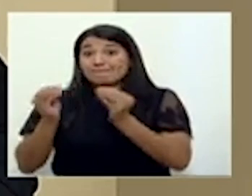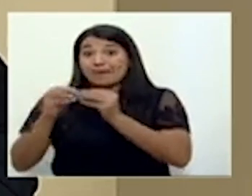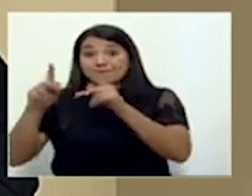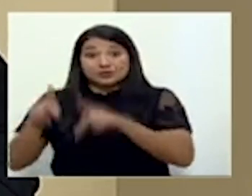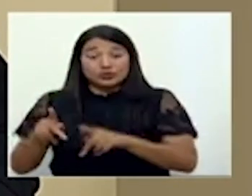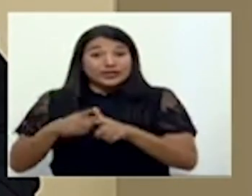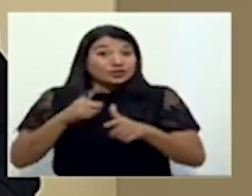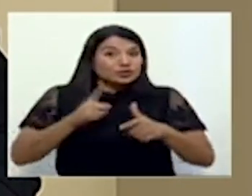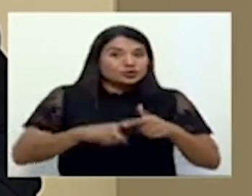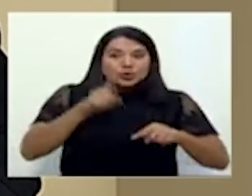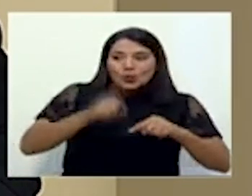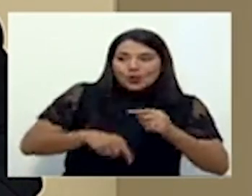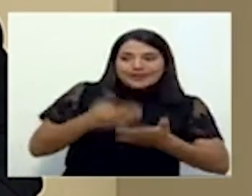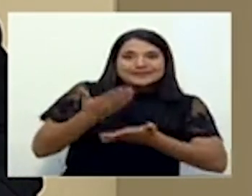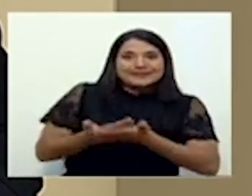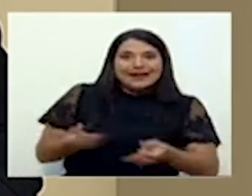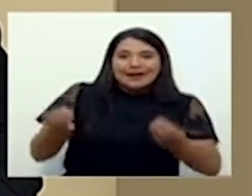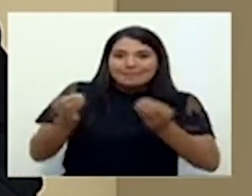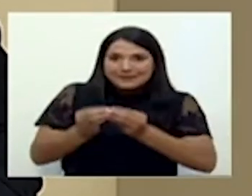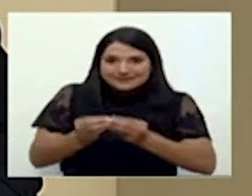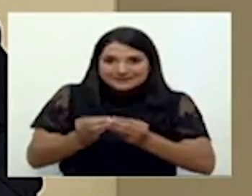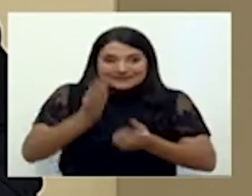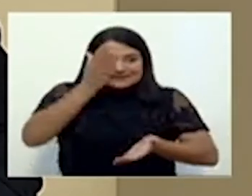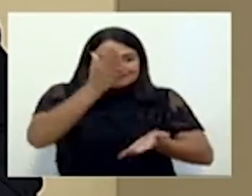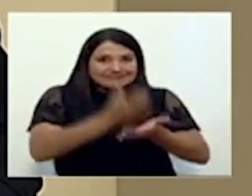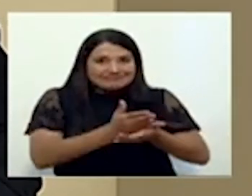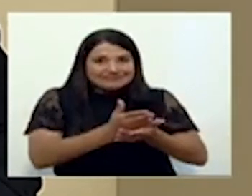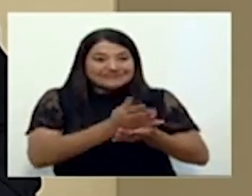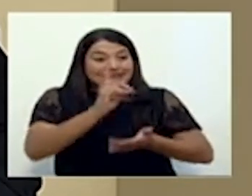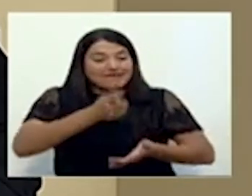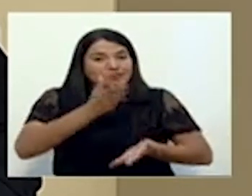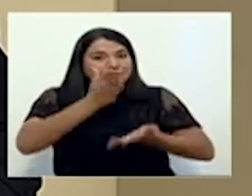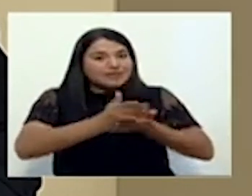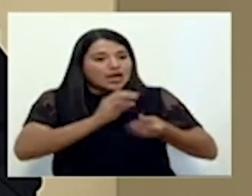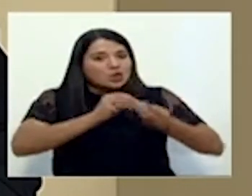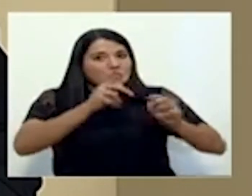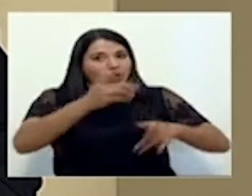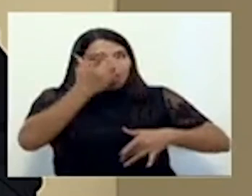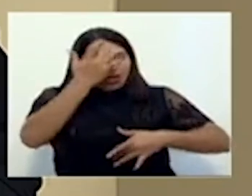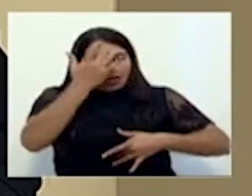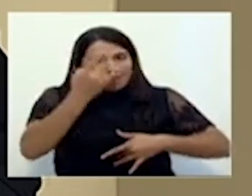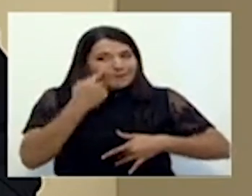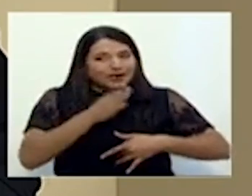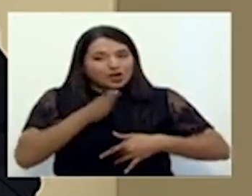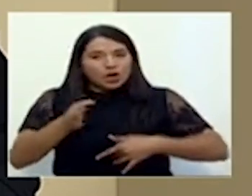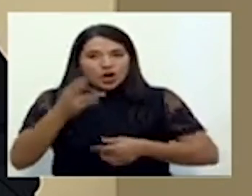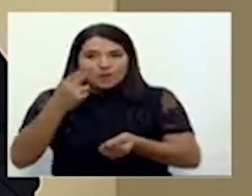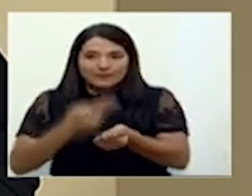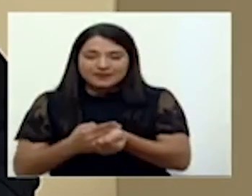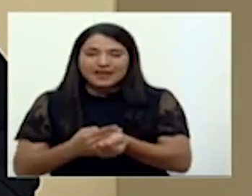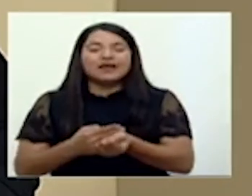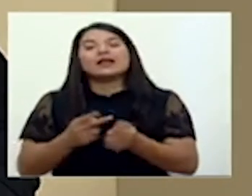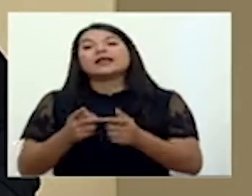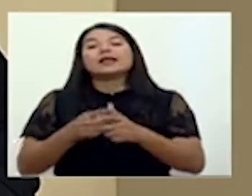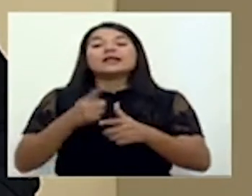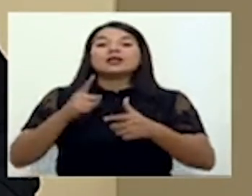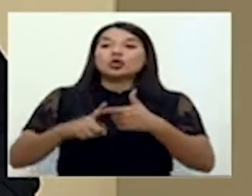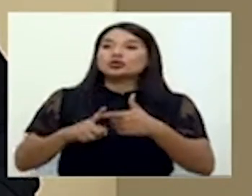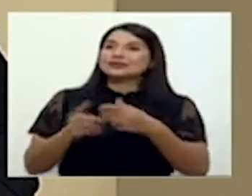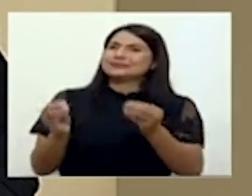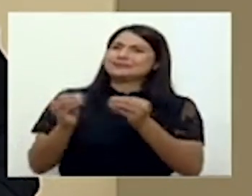medidas que estamos tomando. Precisar los criterios de las alertas naranja, por ejemplo, para cuando aumenta el riesgo en un cantón,